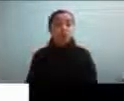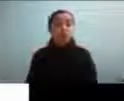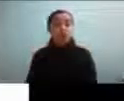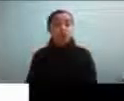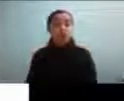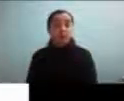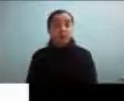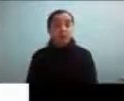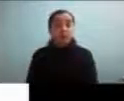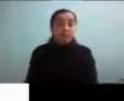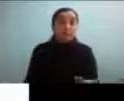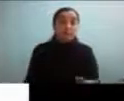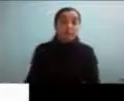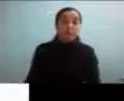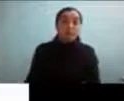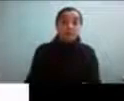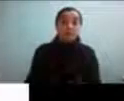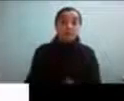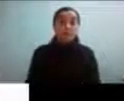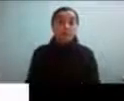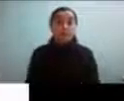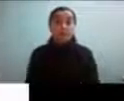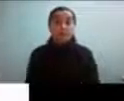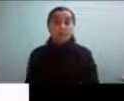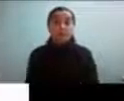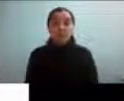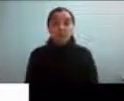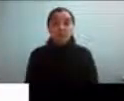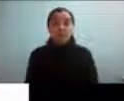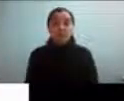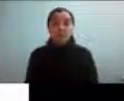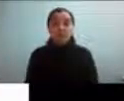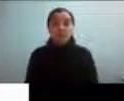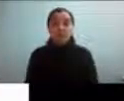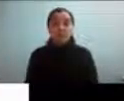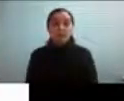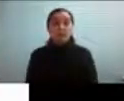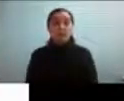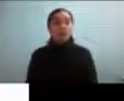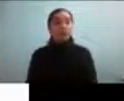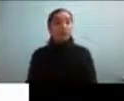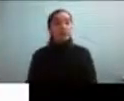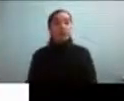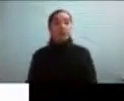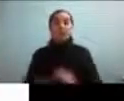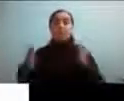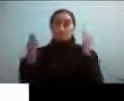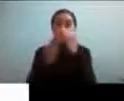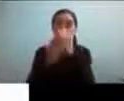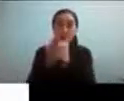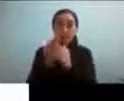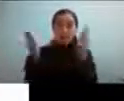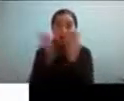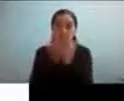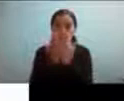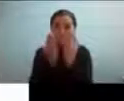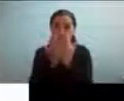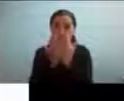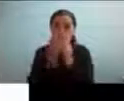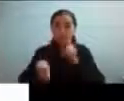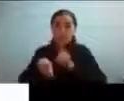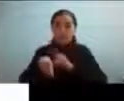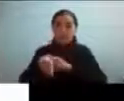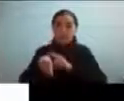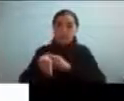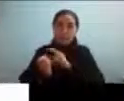bueno por bien de trabajo yo planifiqué mi estudio de la temporalidad en el autismo en tres fases